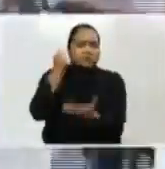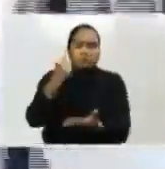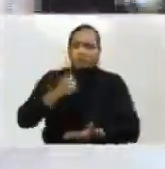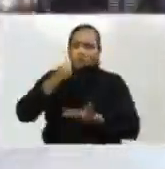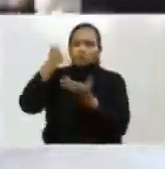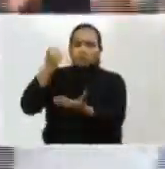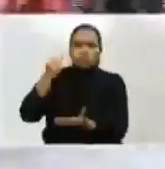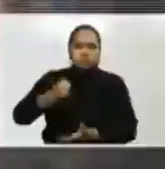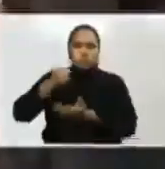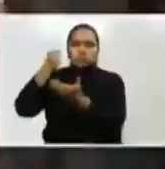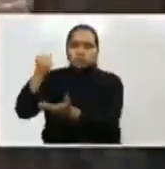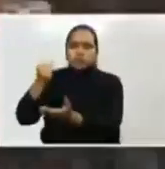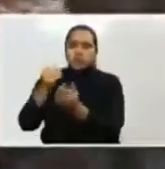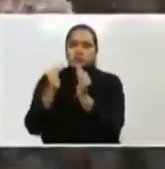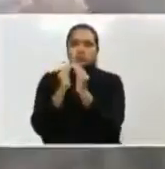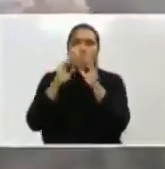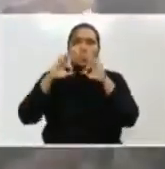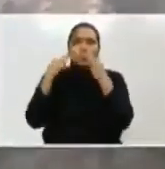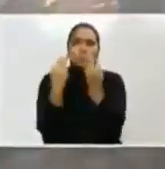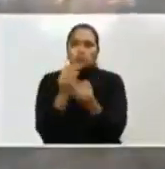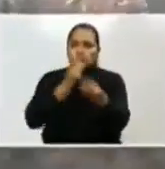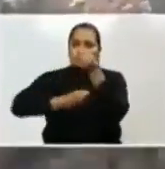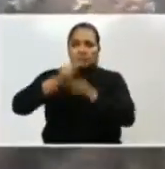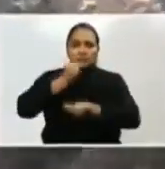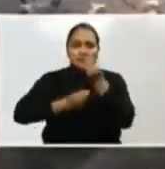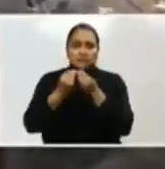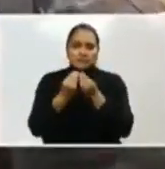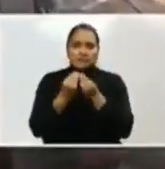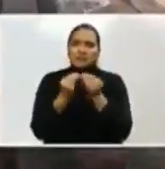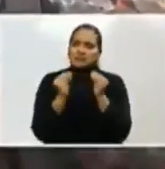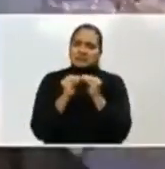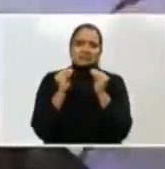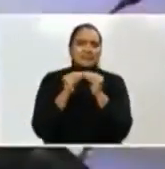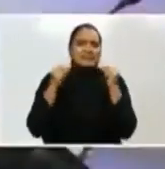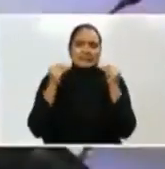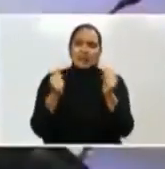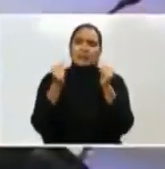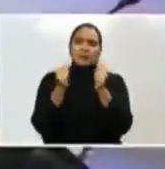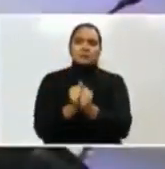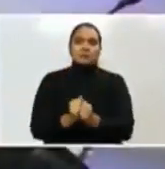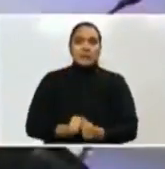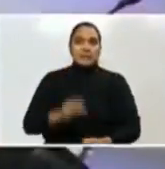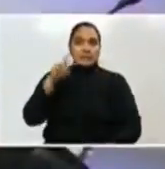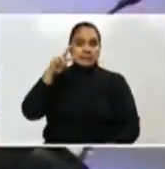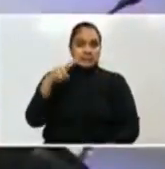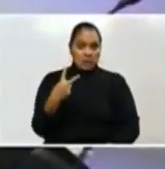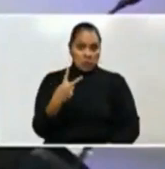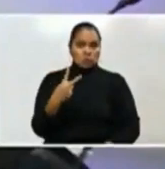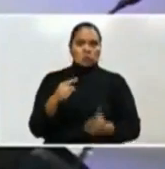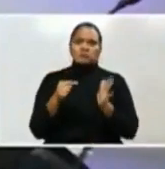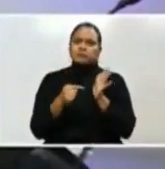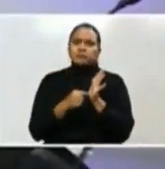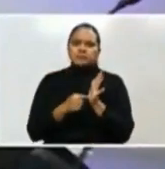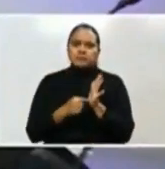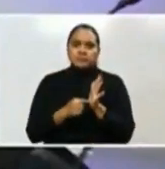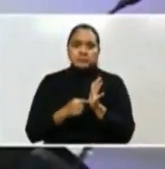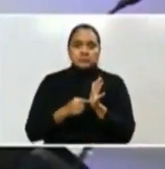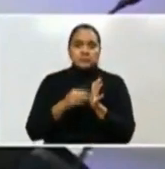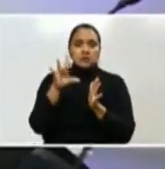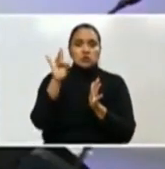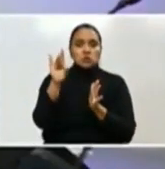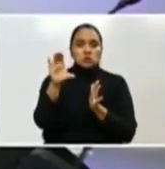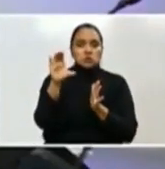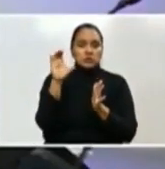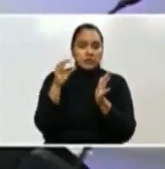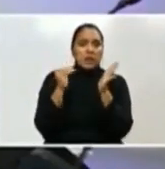a ustedes, a sus familias, lo más pronto posible. El segundo componente son 800